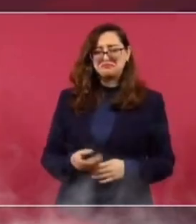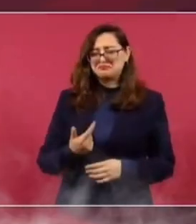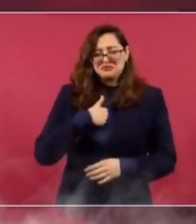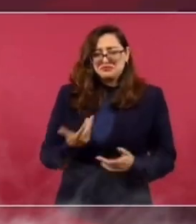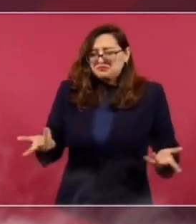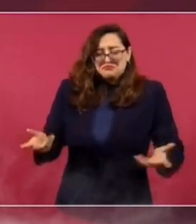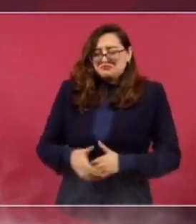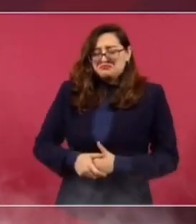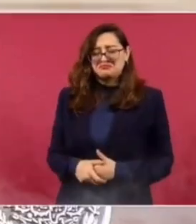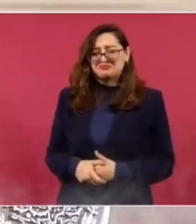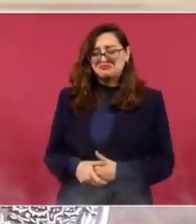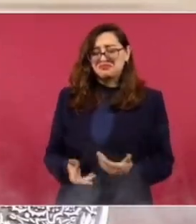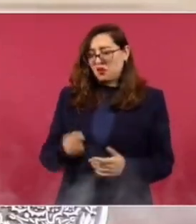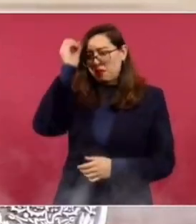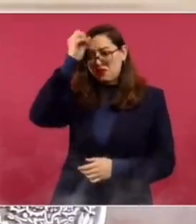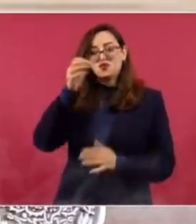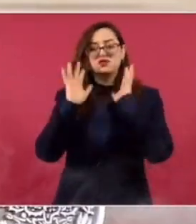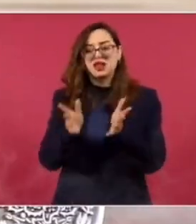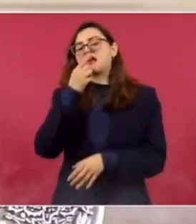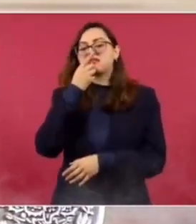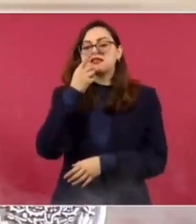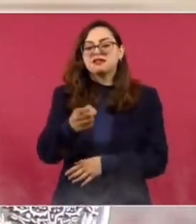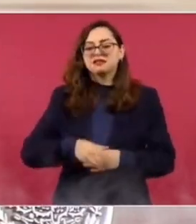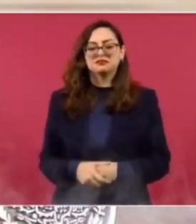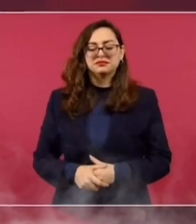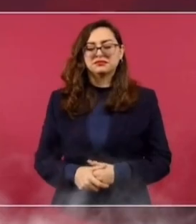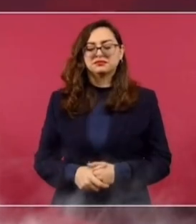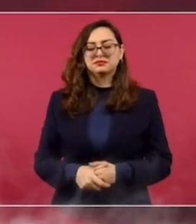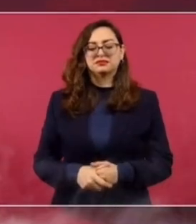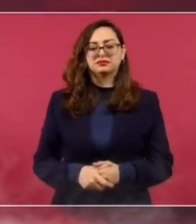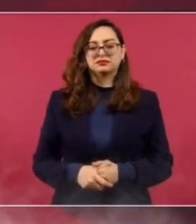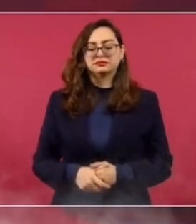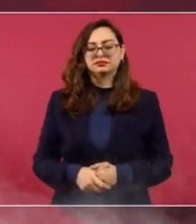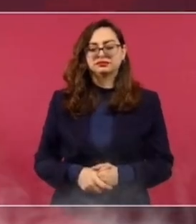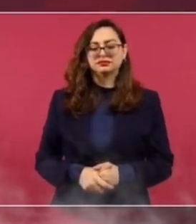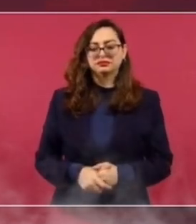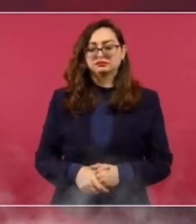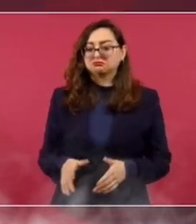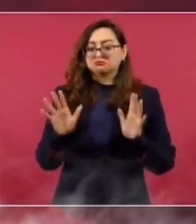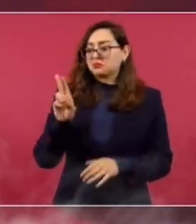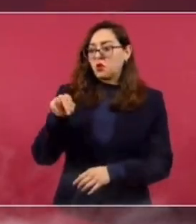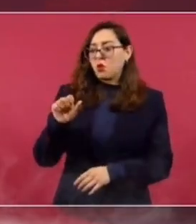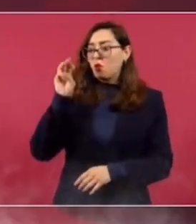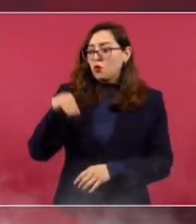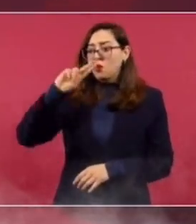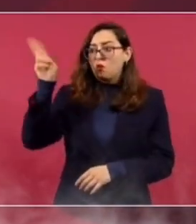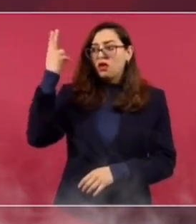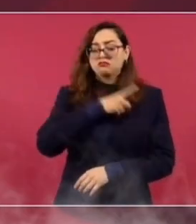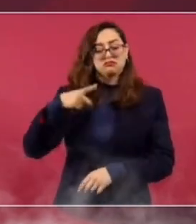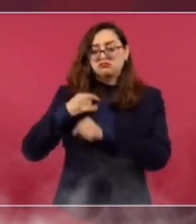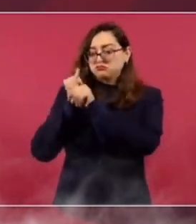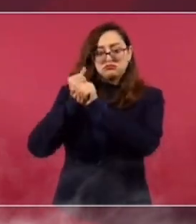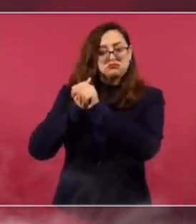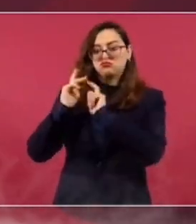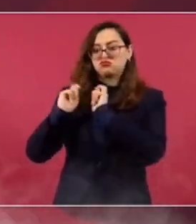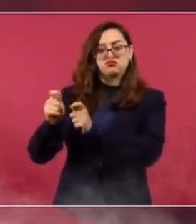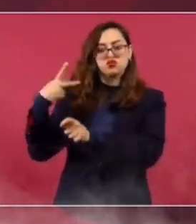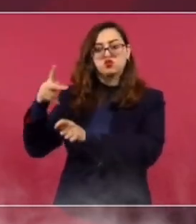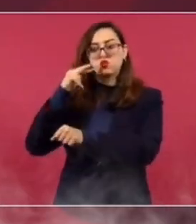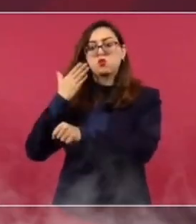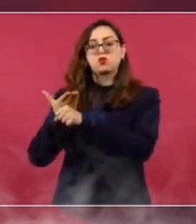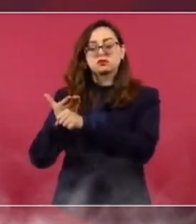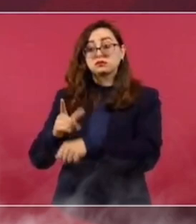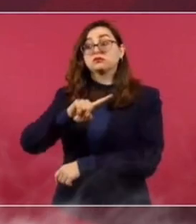Nosotros ya hemos fijado nuestra postura sobre eso, y corresponde a la UNAM, lo dije, y luego